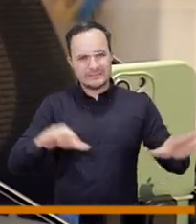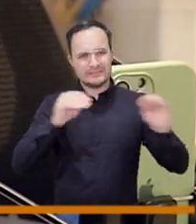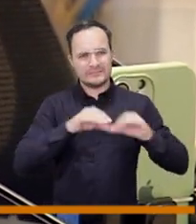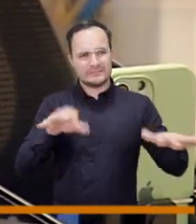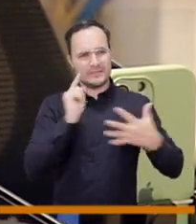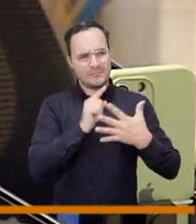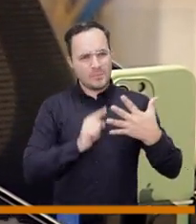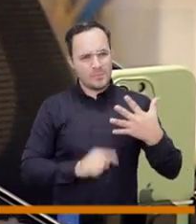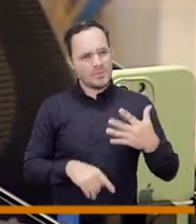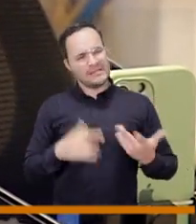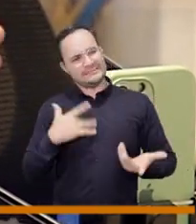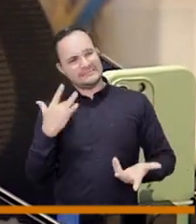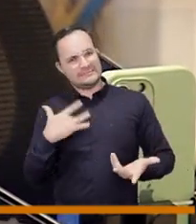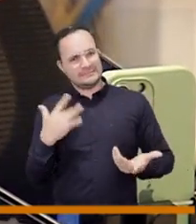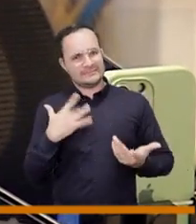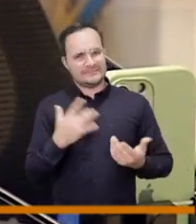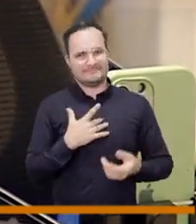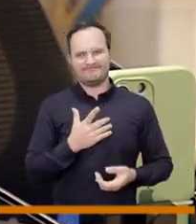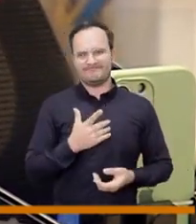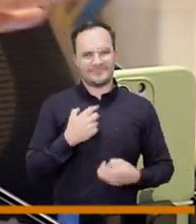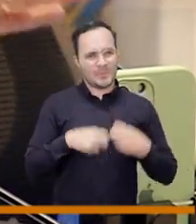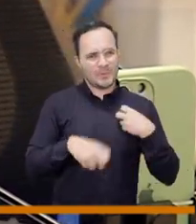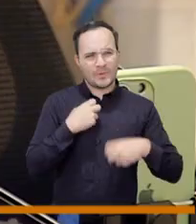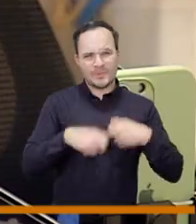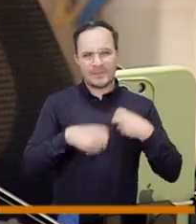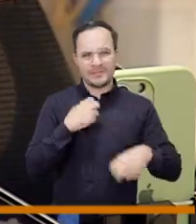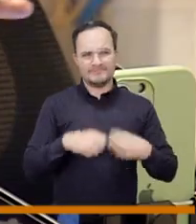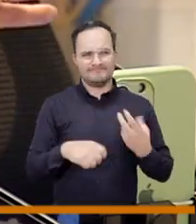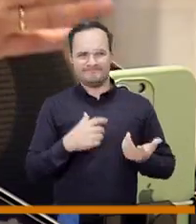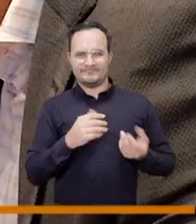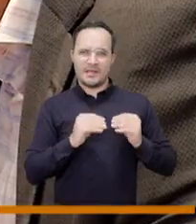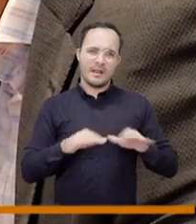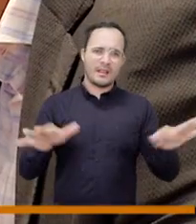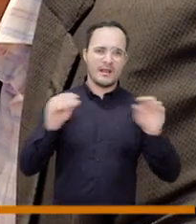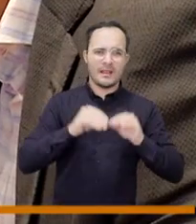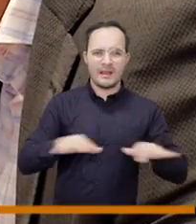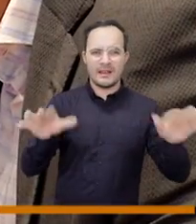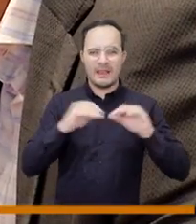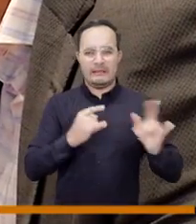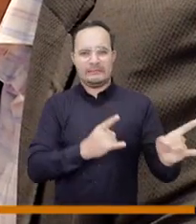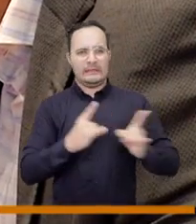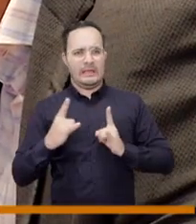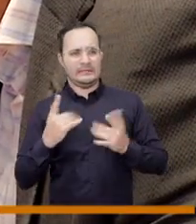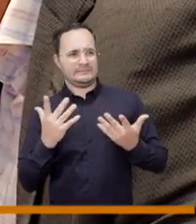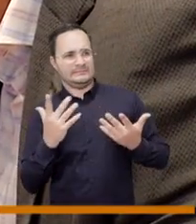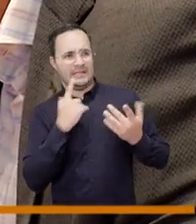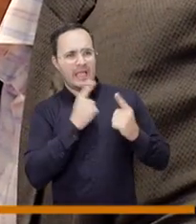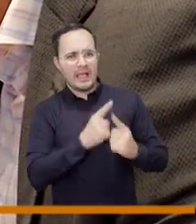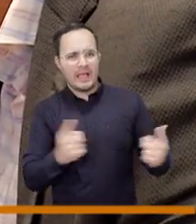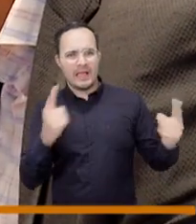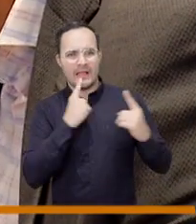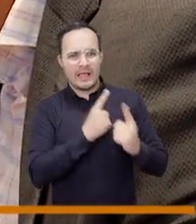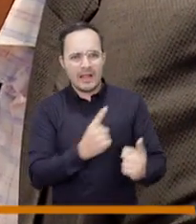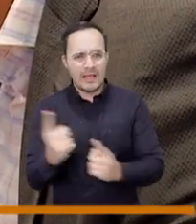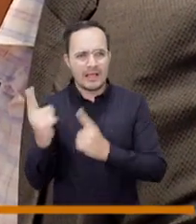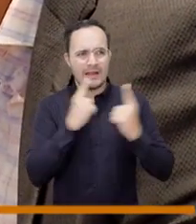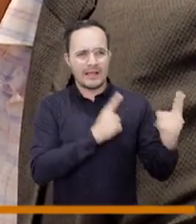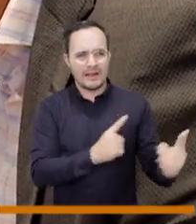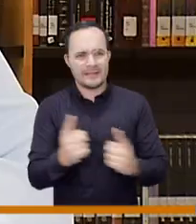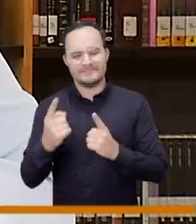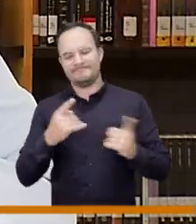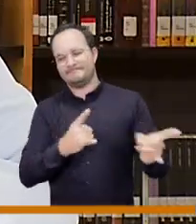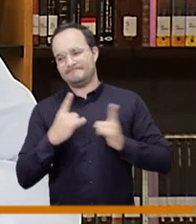otro twitter que hacía entonces en esa misma en ese mismo conflicto demagógico que ha pasado